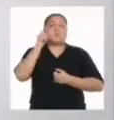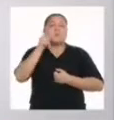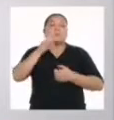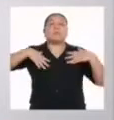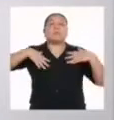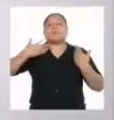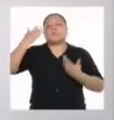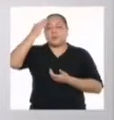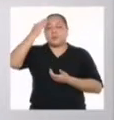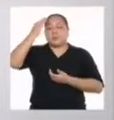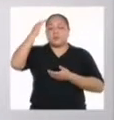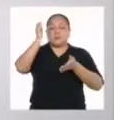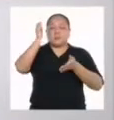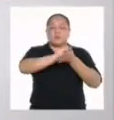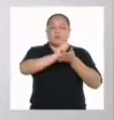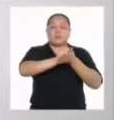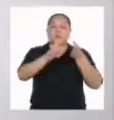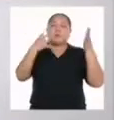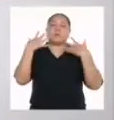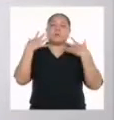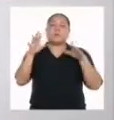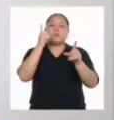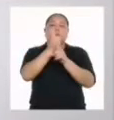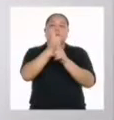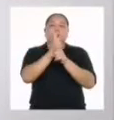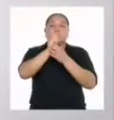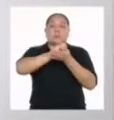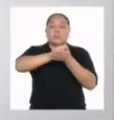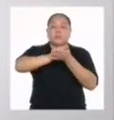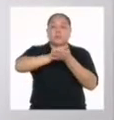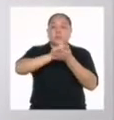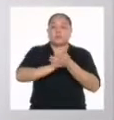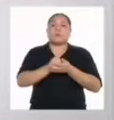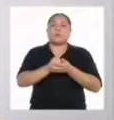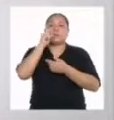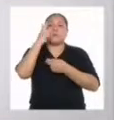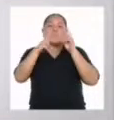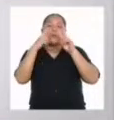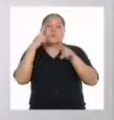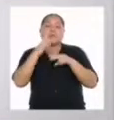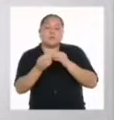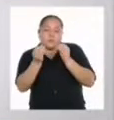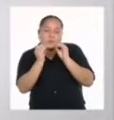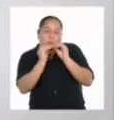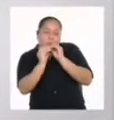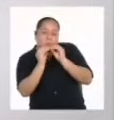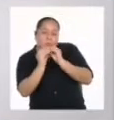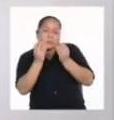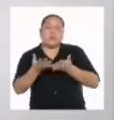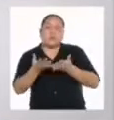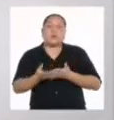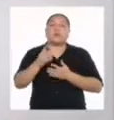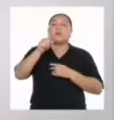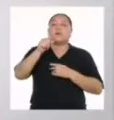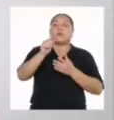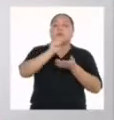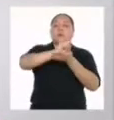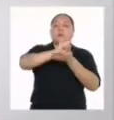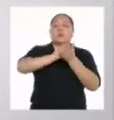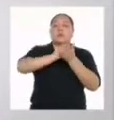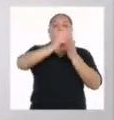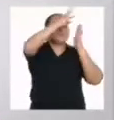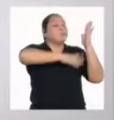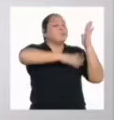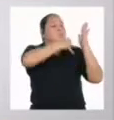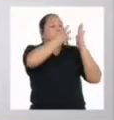saber si el texto ya está corregido, debemos verificar si se ajusta a lo que hemos escrito en el cuadro de planificación.